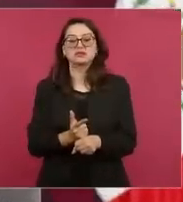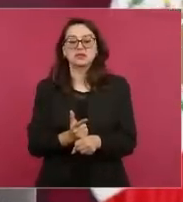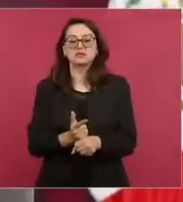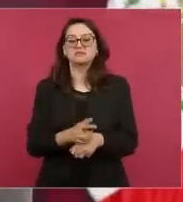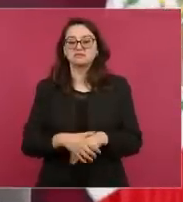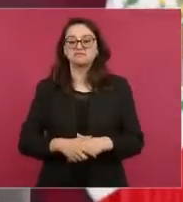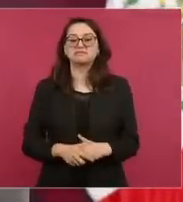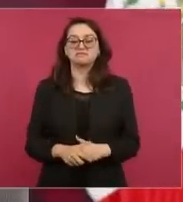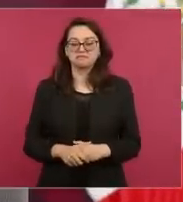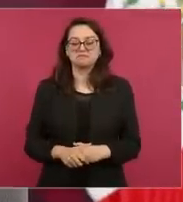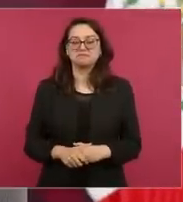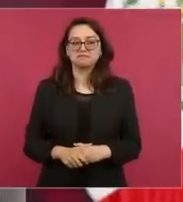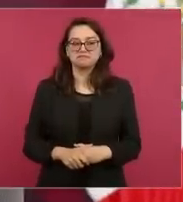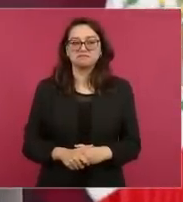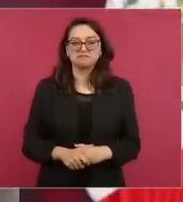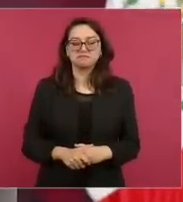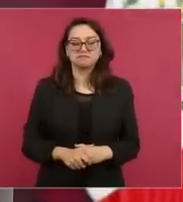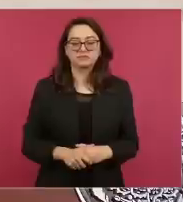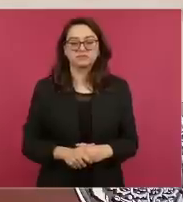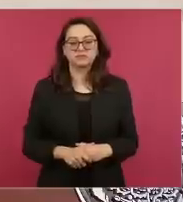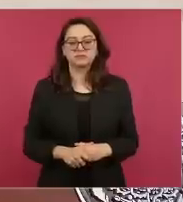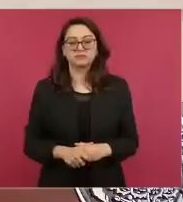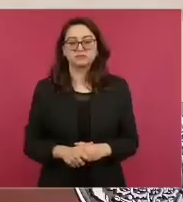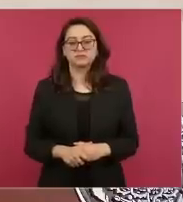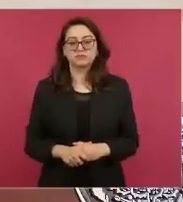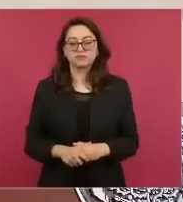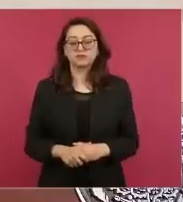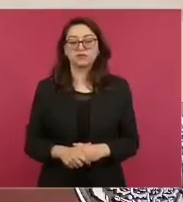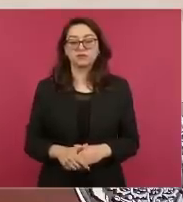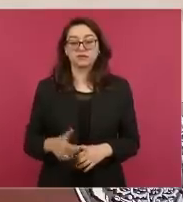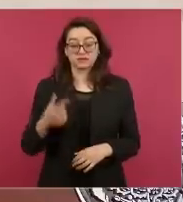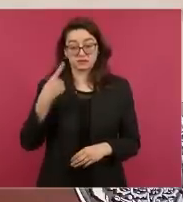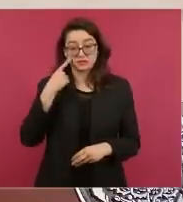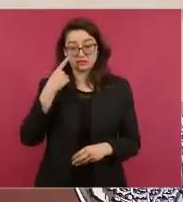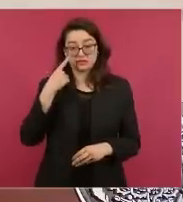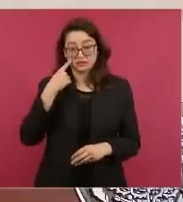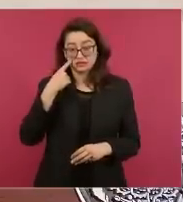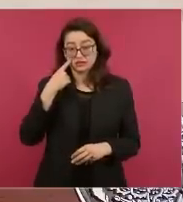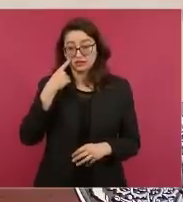cuando di la instrucción